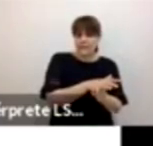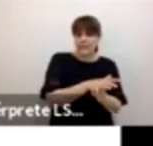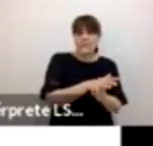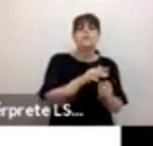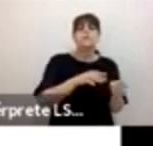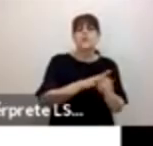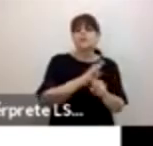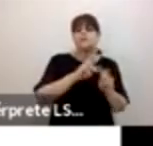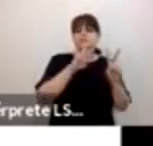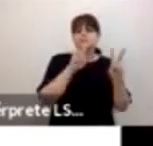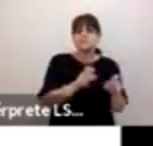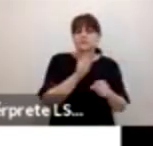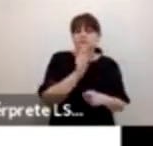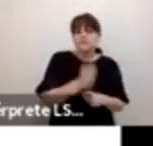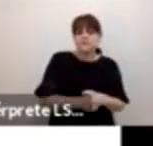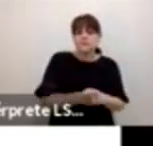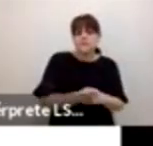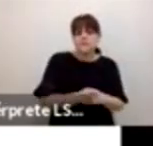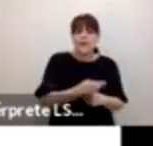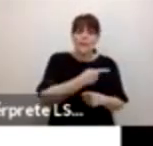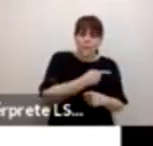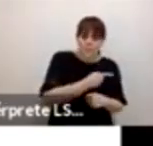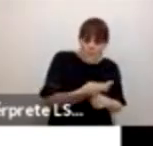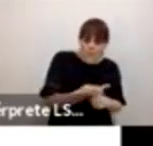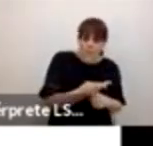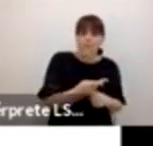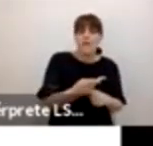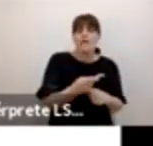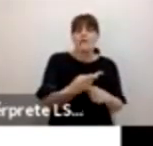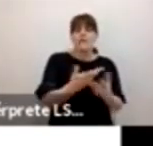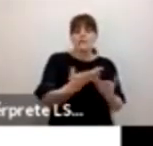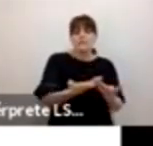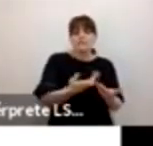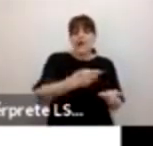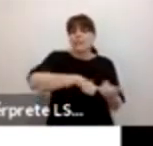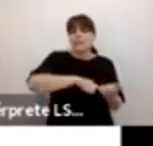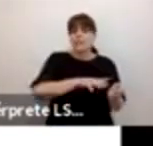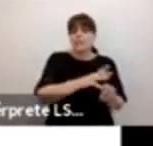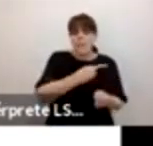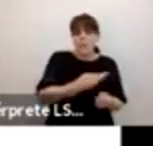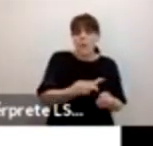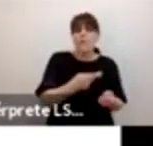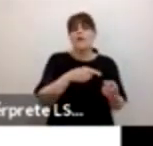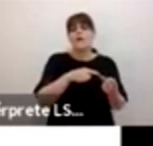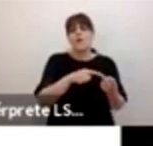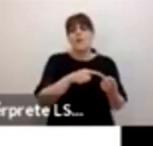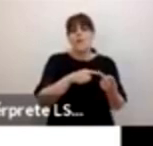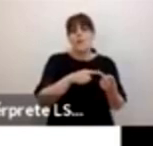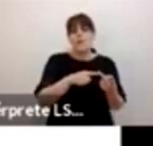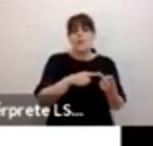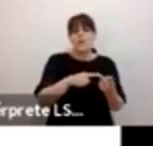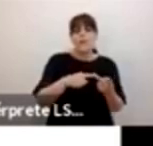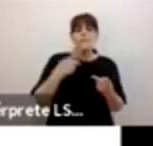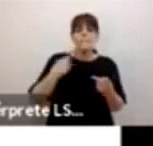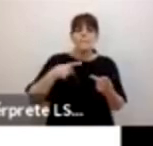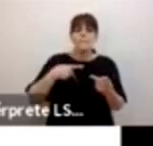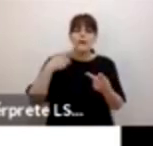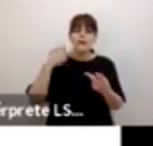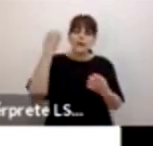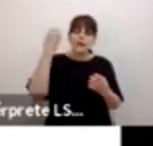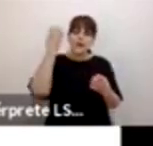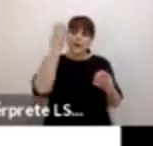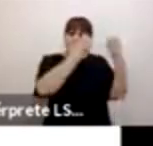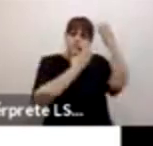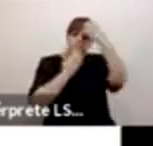tienen que ver con la pobreza, con las mediciones que desarrolla oficialmente el Consejo Nacional de Evaluación de la Política Social